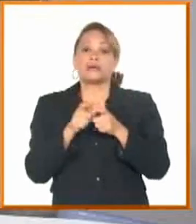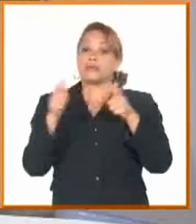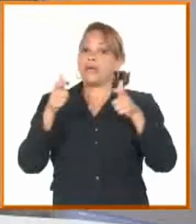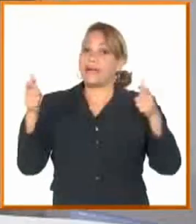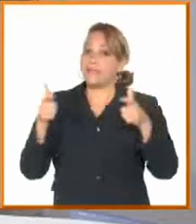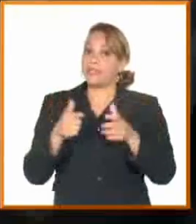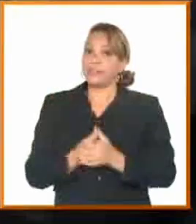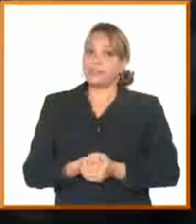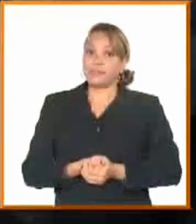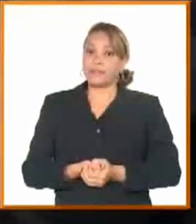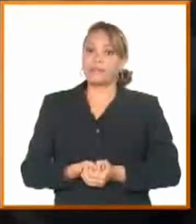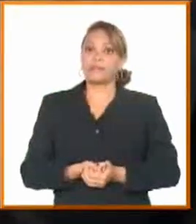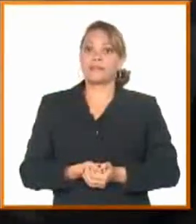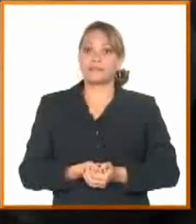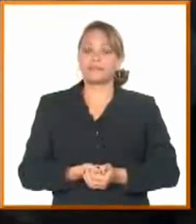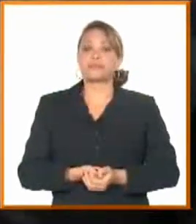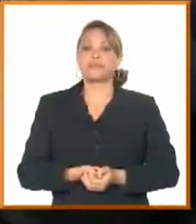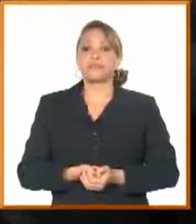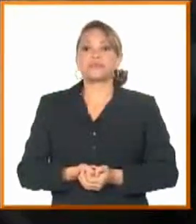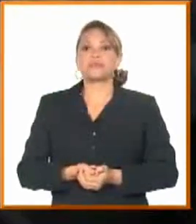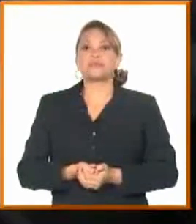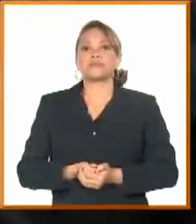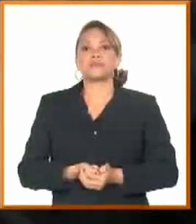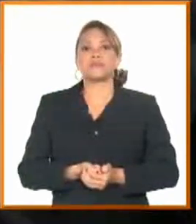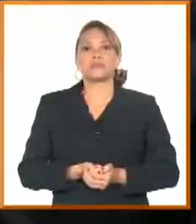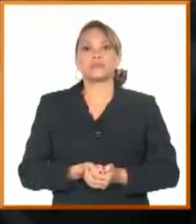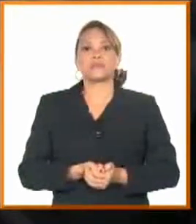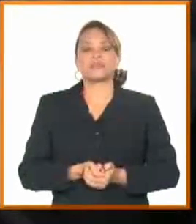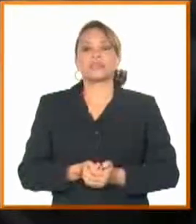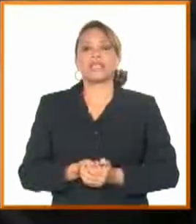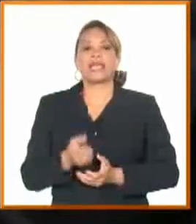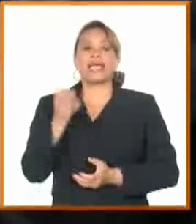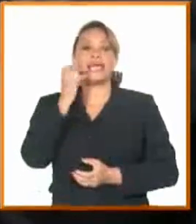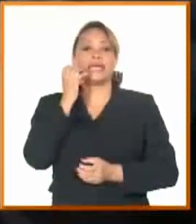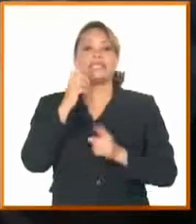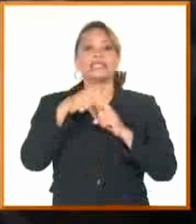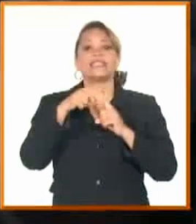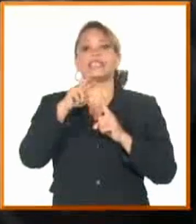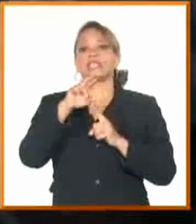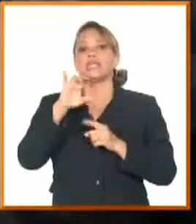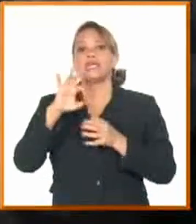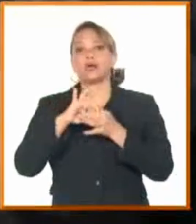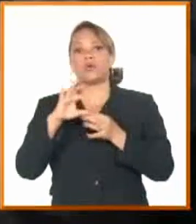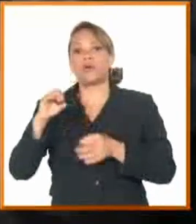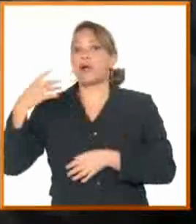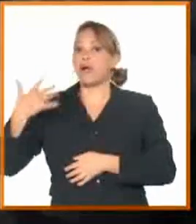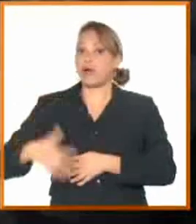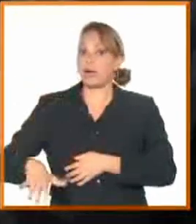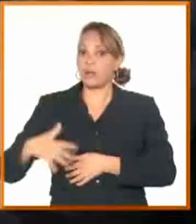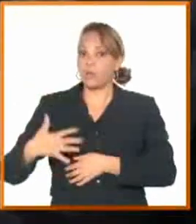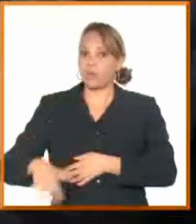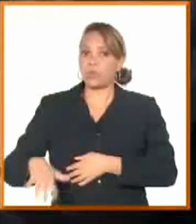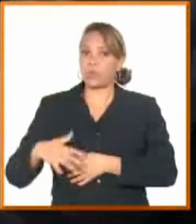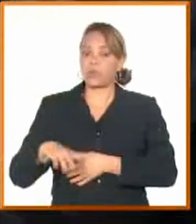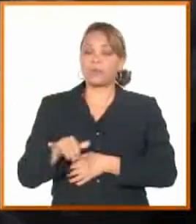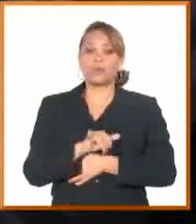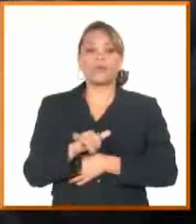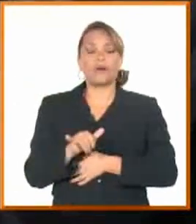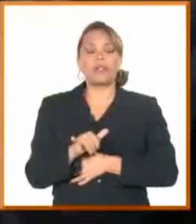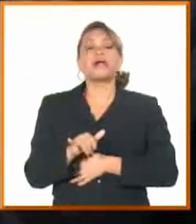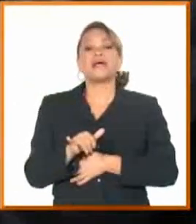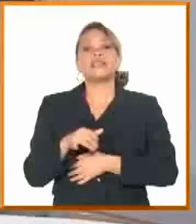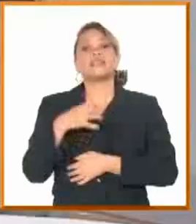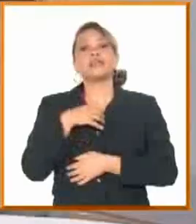trigo es un elemento hoy que está en déficit y caro. Exactamente, pero tienes que disponer de